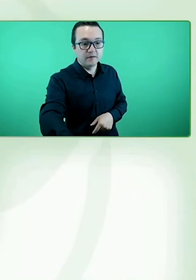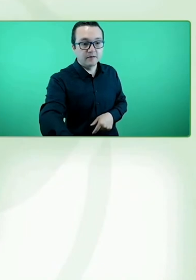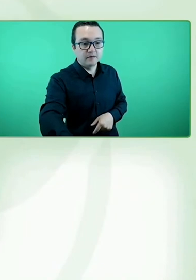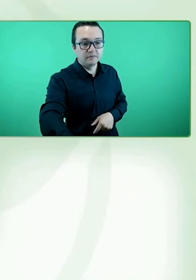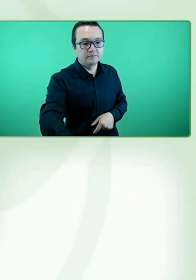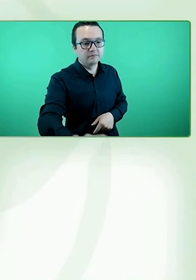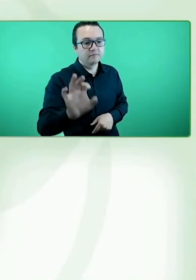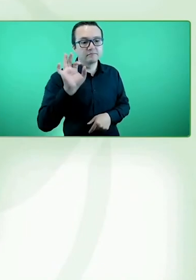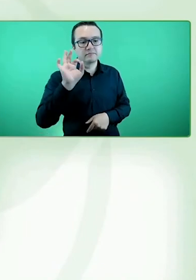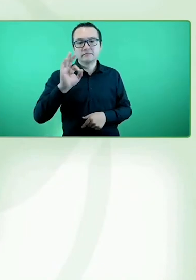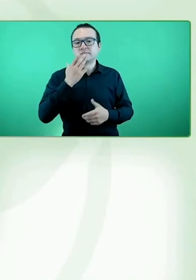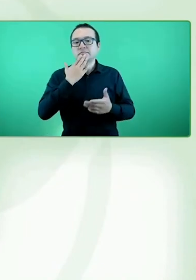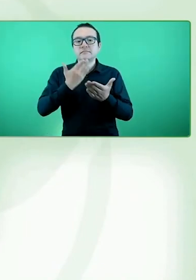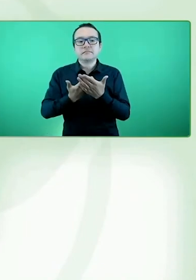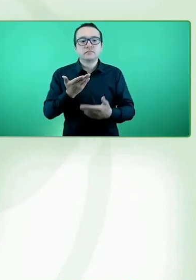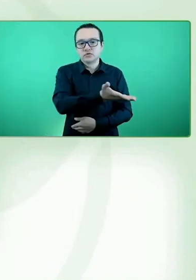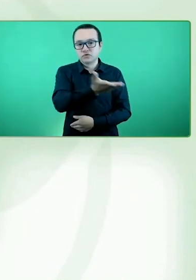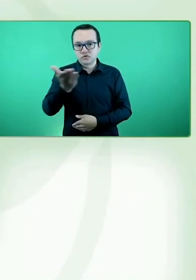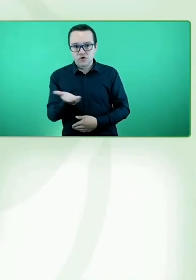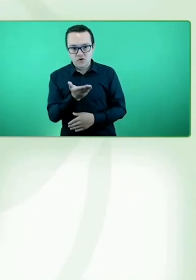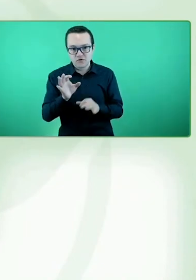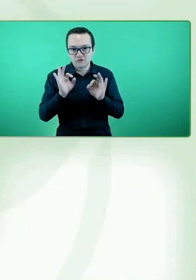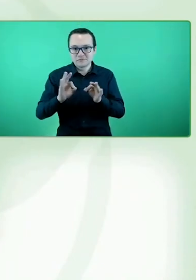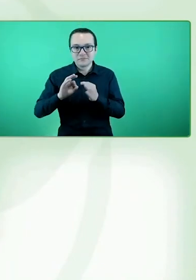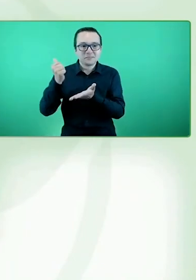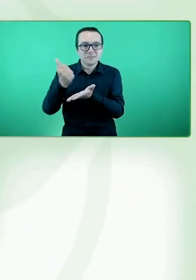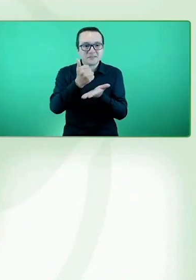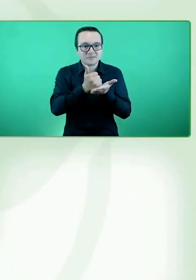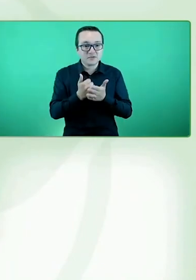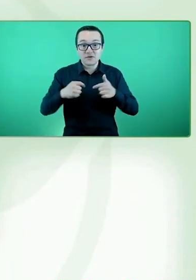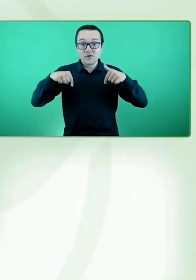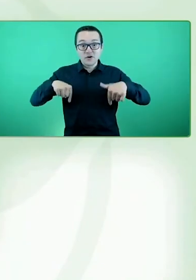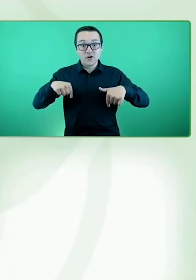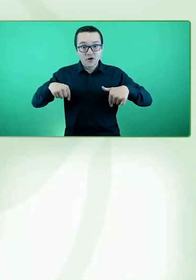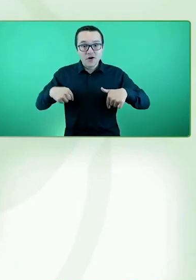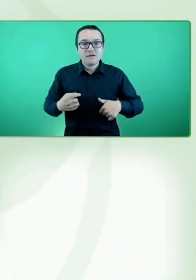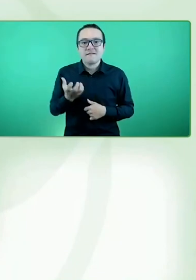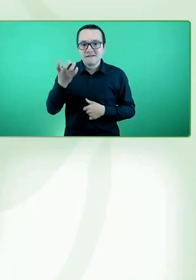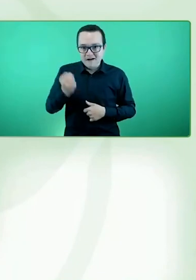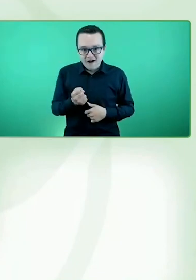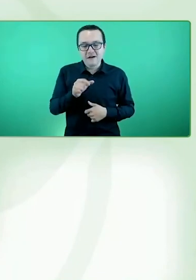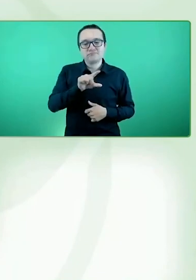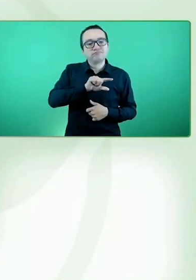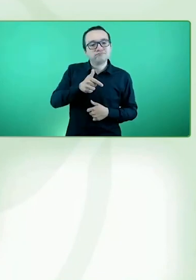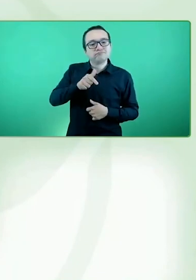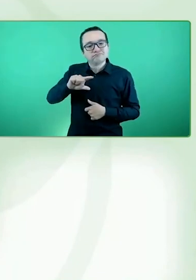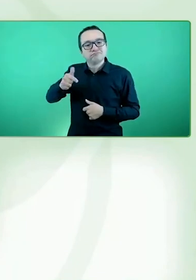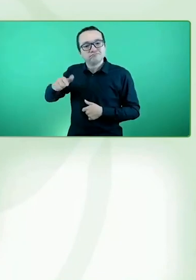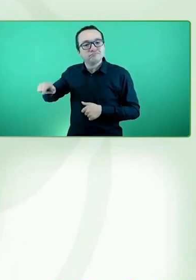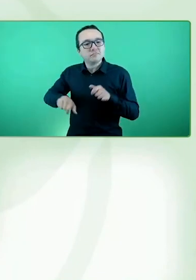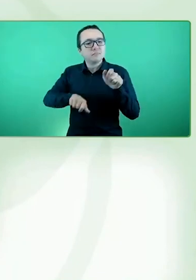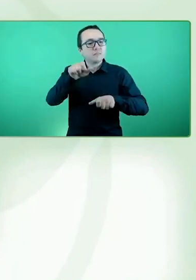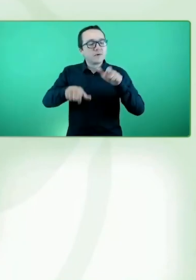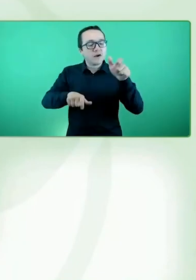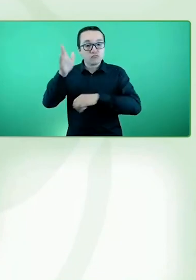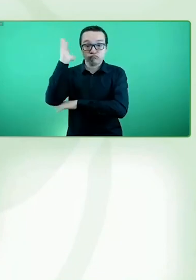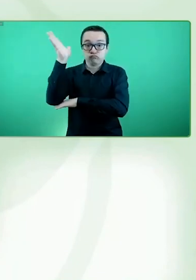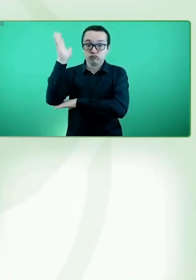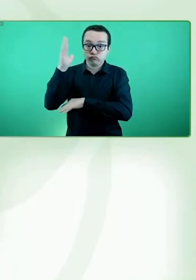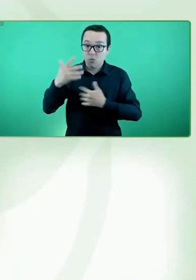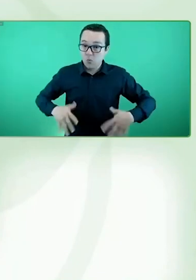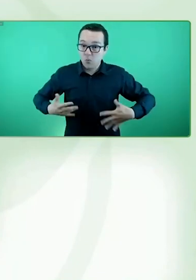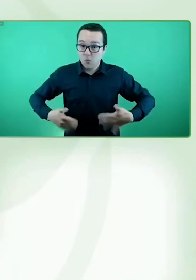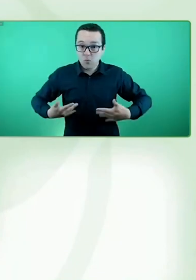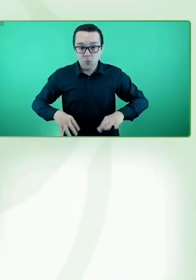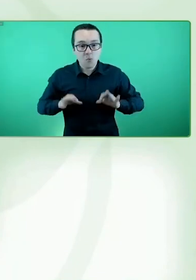su participación. Me acompaña hoy día un gran panel que vamos a ir presentando con mi compañera Natalia, aquí a mi izquierda, a medida que